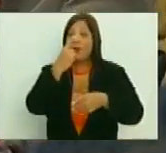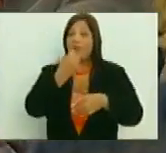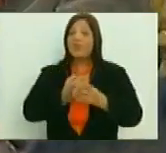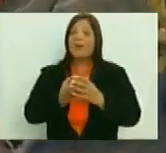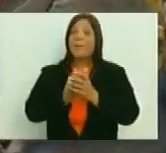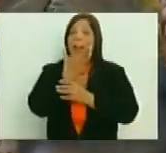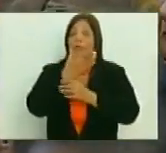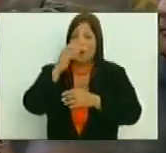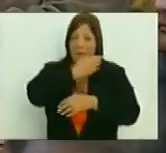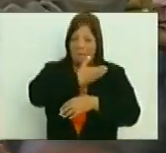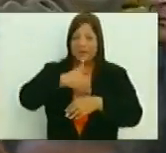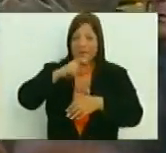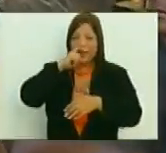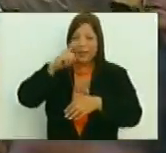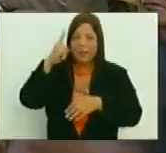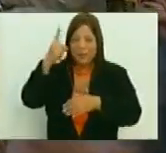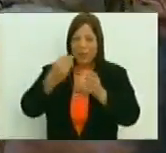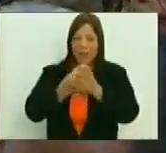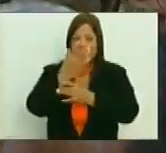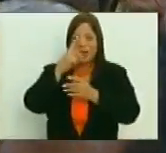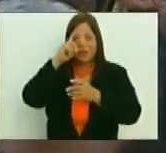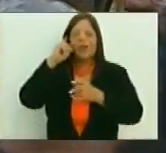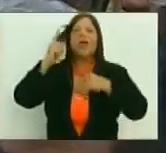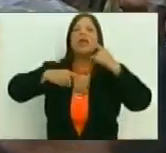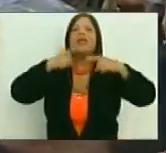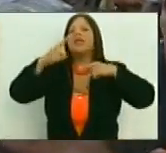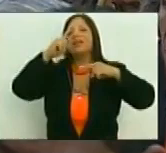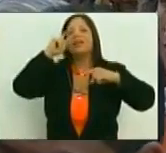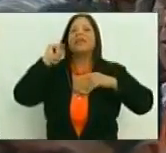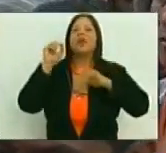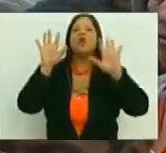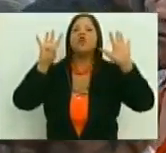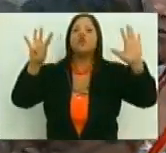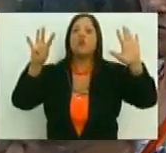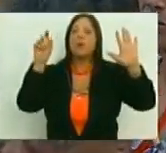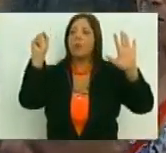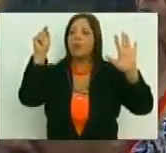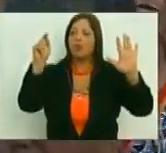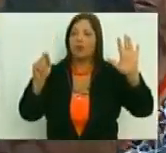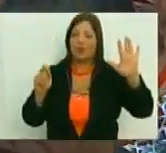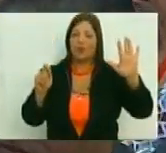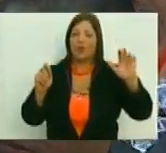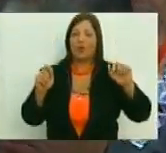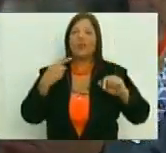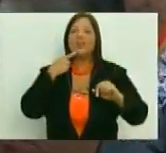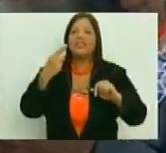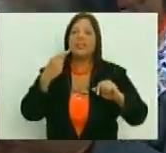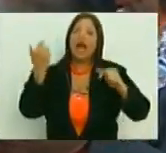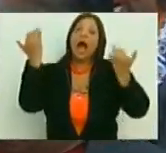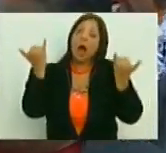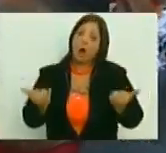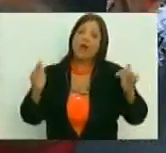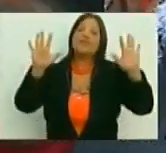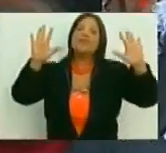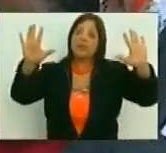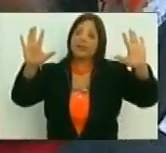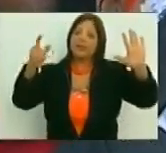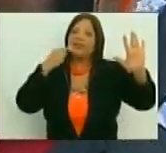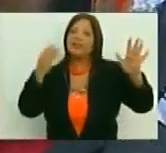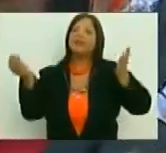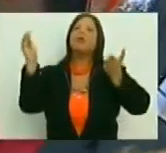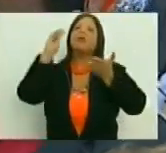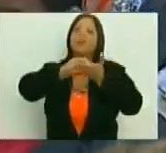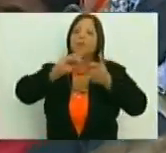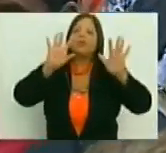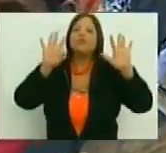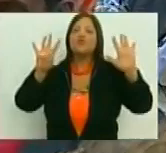el presidente de la República, entre los nueve objetivos que propuso, precisamente está el que tiene que